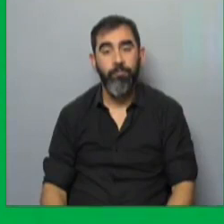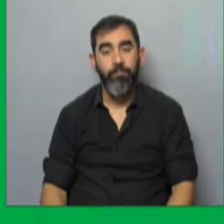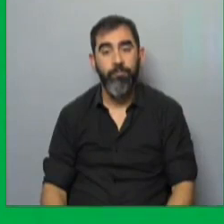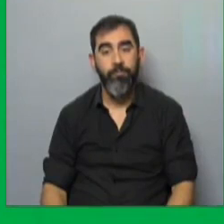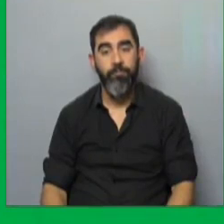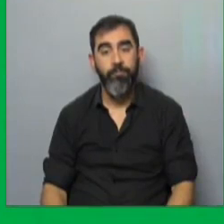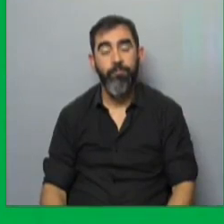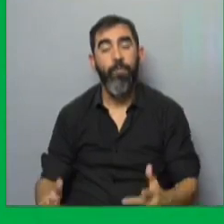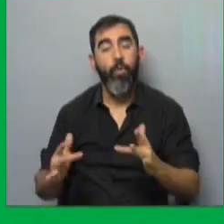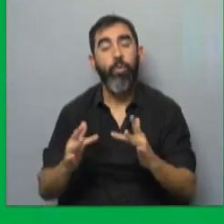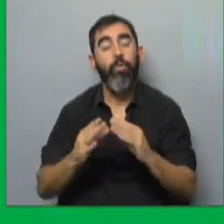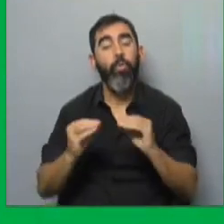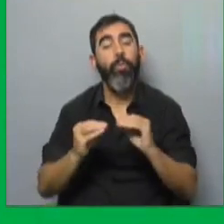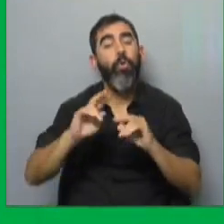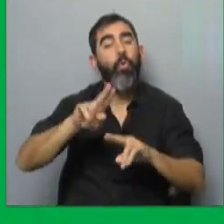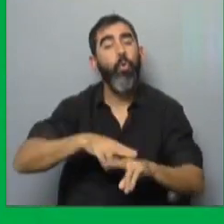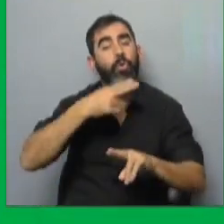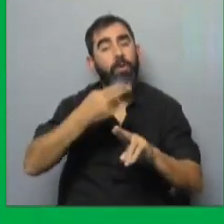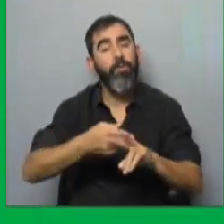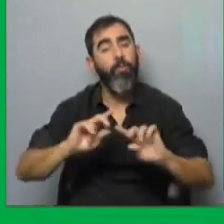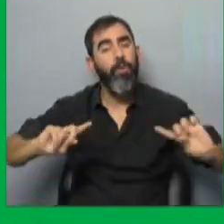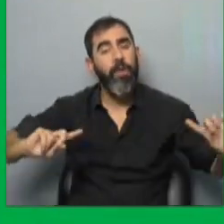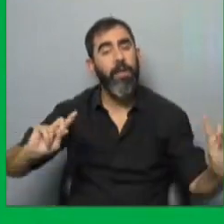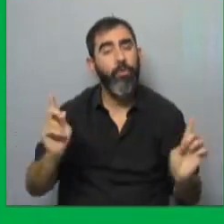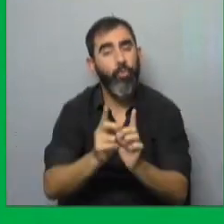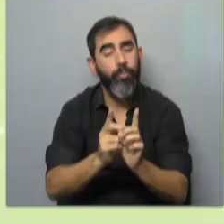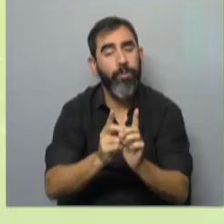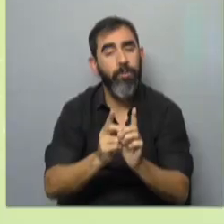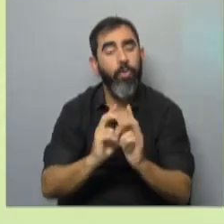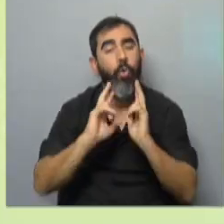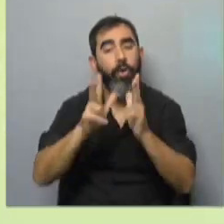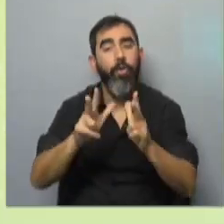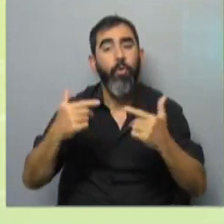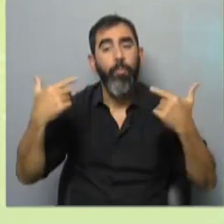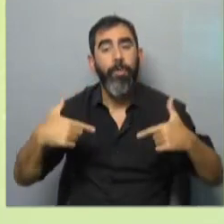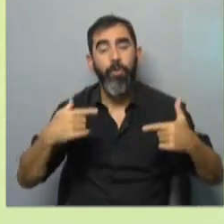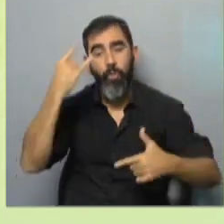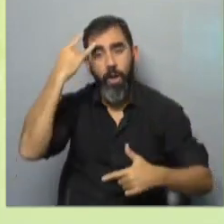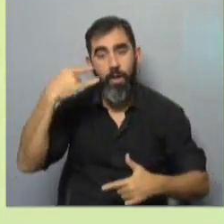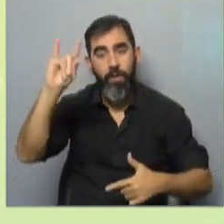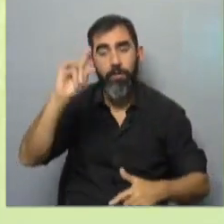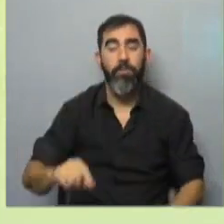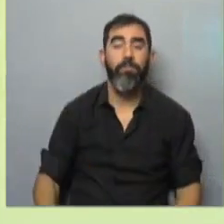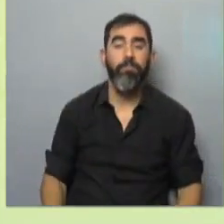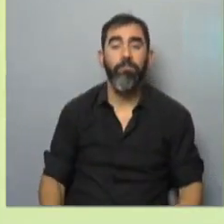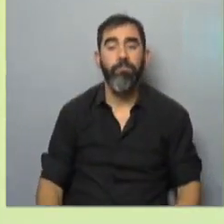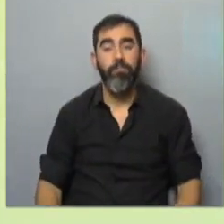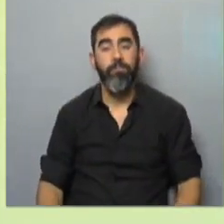Volvemos al móvil de Diego Martini para tener un resumen, una síntesis de lo que ha dicho el ministro de Ganadería. Adelante, Diego.